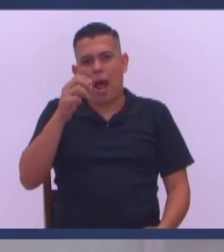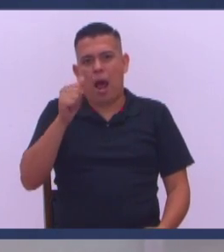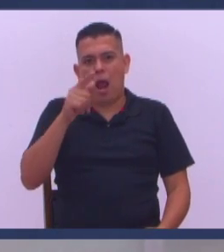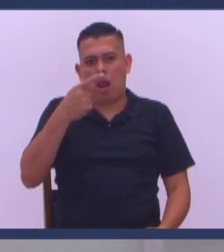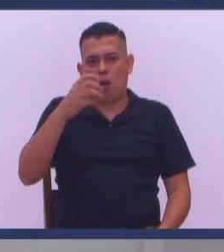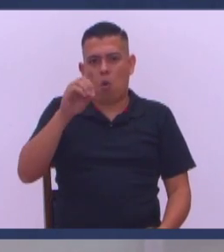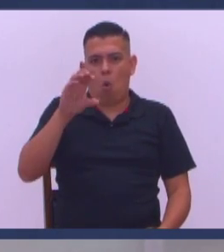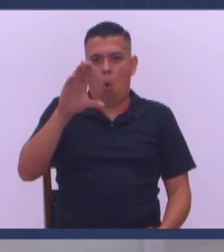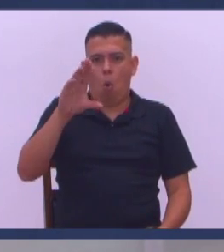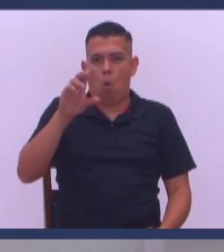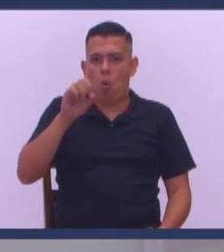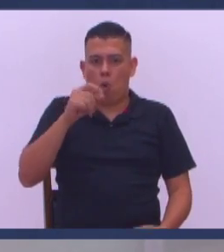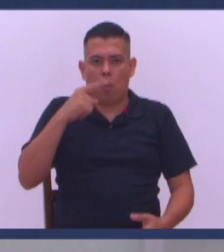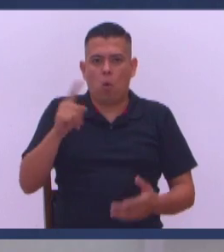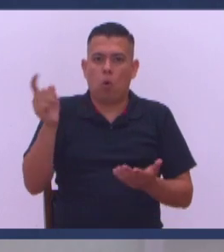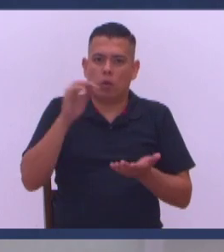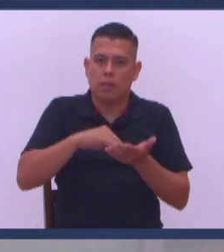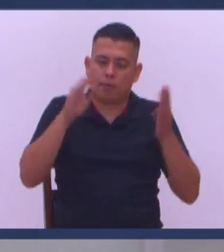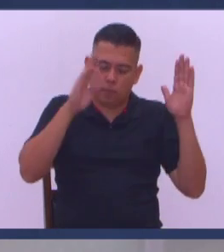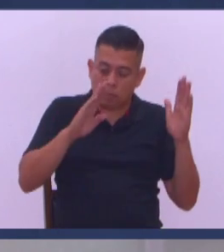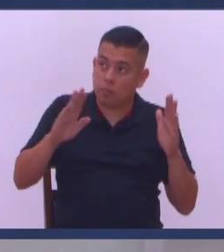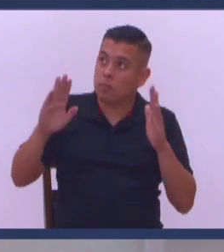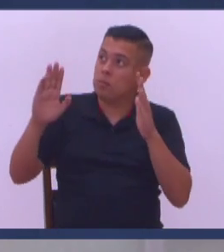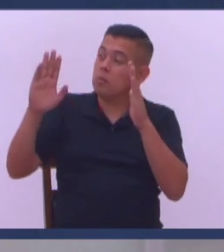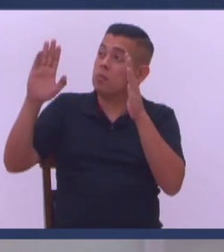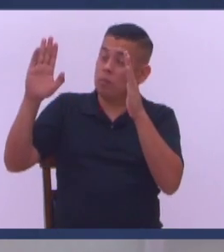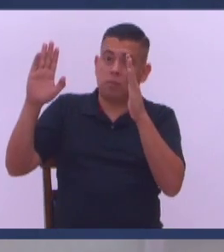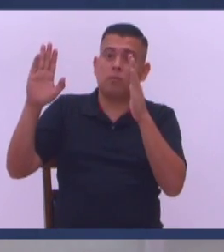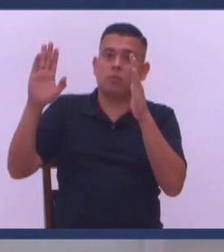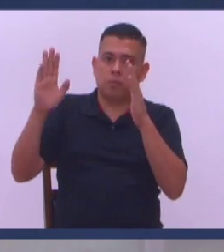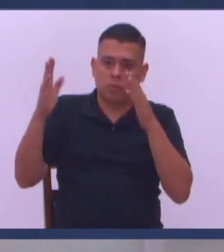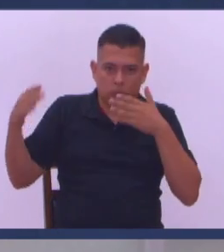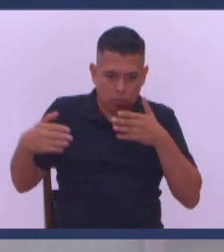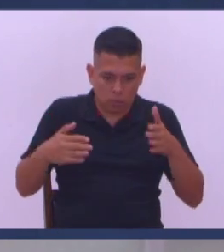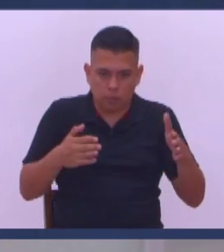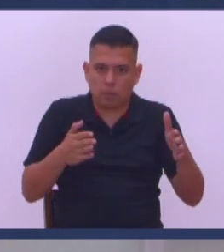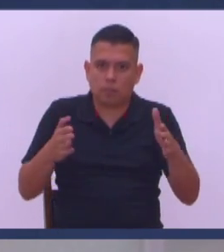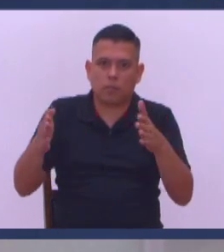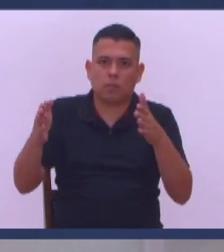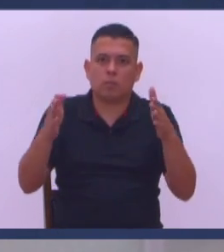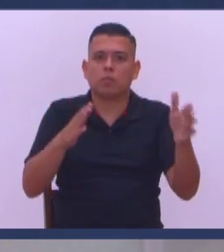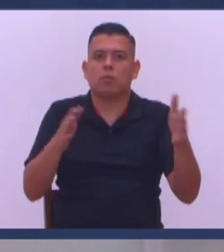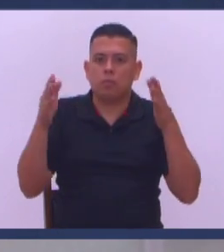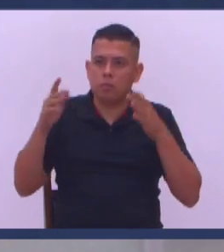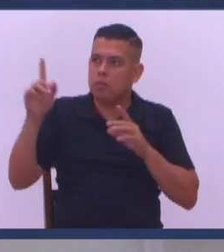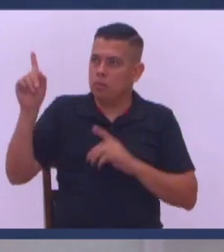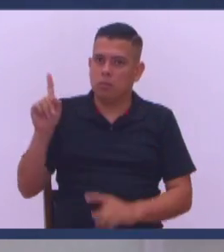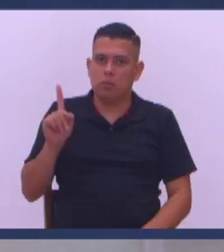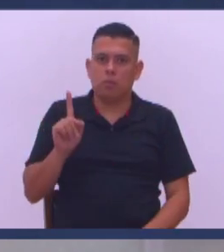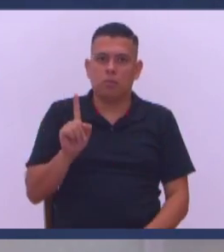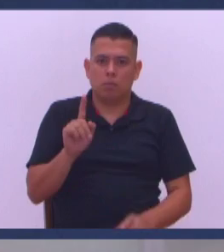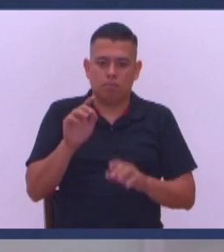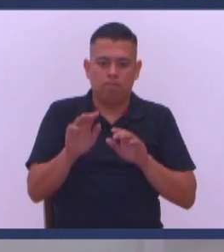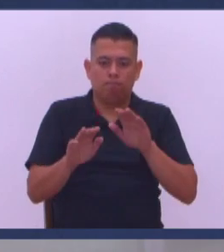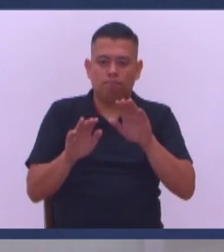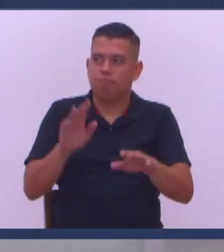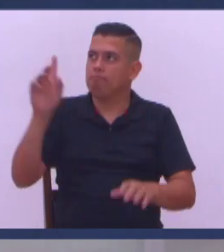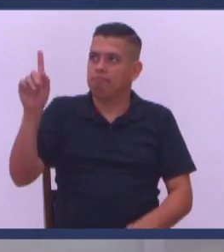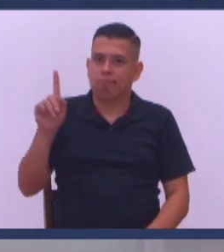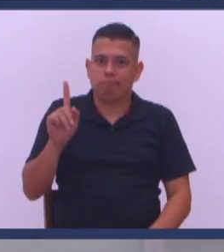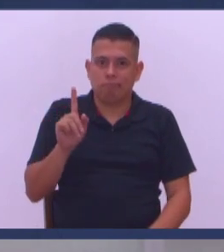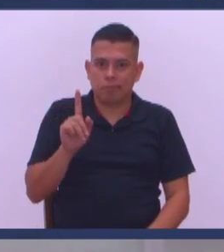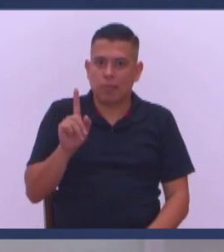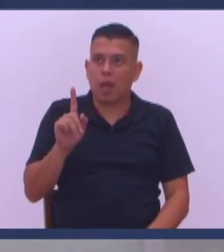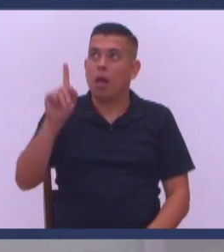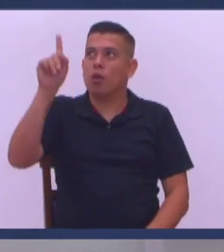Vuelve a mí Vuelve a mí Vuelve a andar Por mis pasos Vuelve a caminar Conmigo por mis andadas Y yo